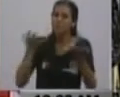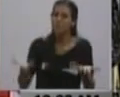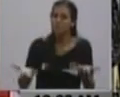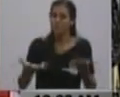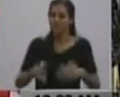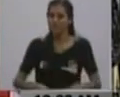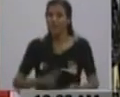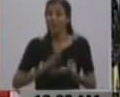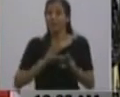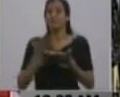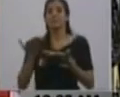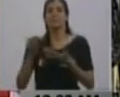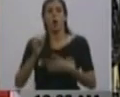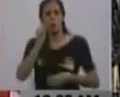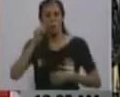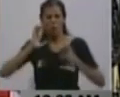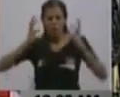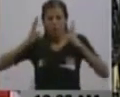A Julio Coco.